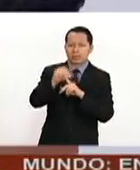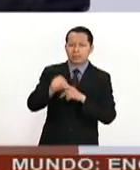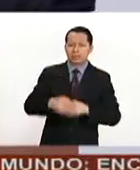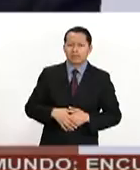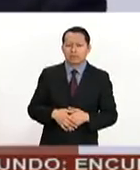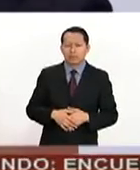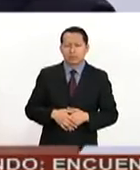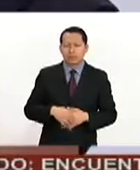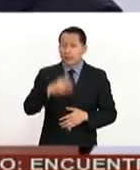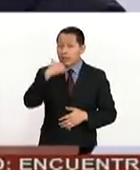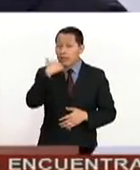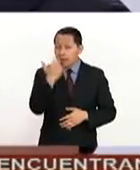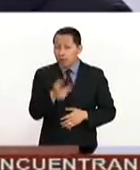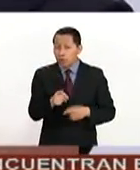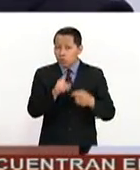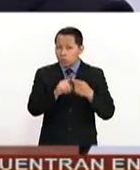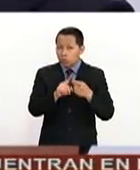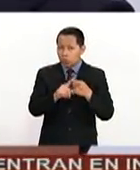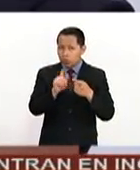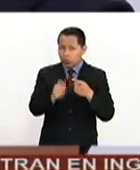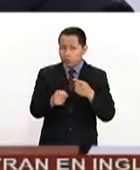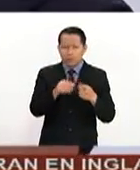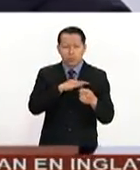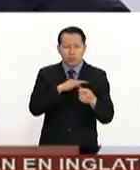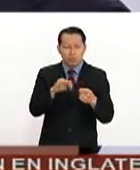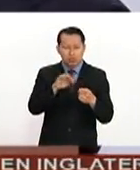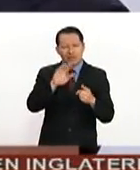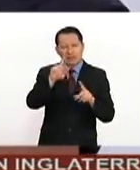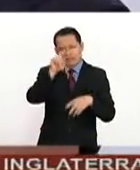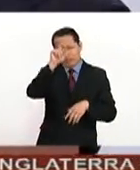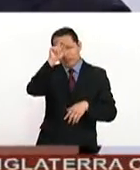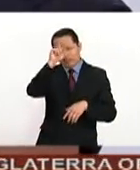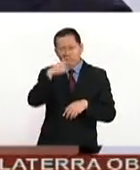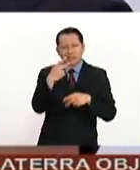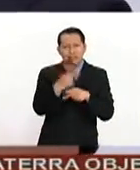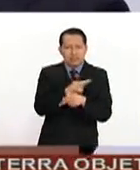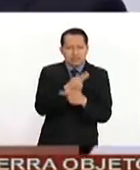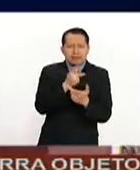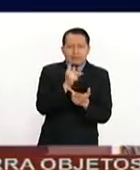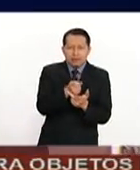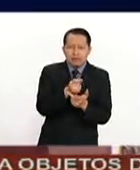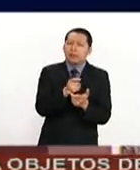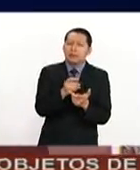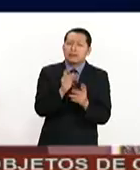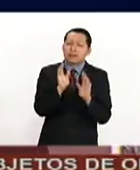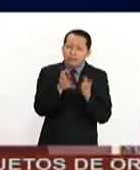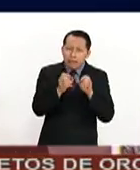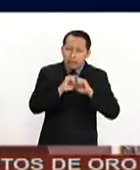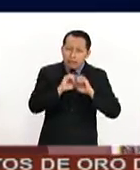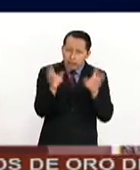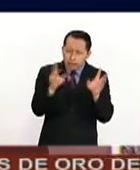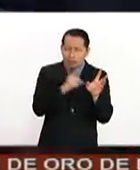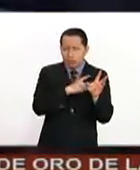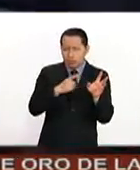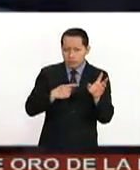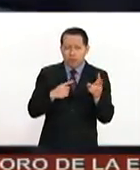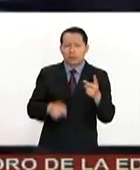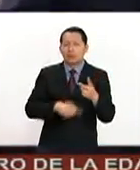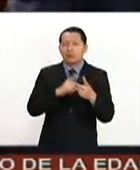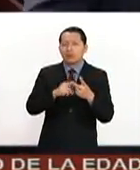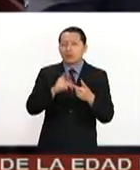Buscaremos, por un lado, disipar la incertidumbre lo antes posible y, por el otro,